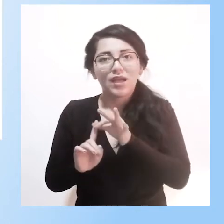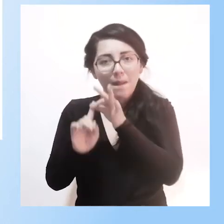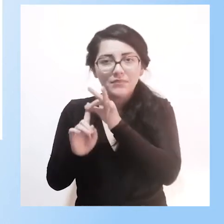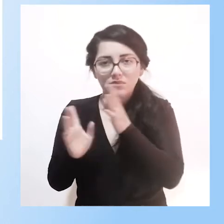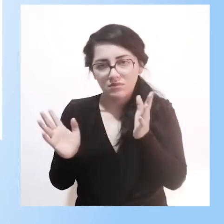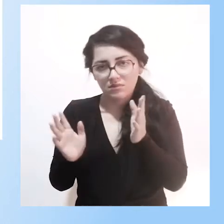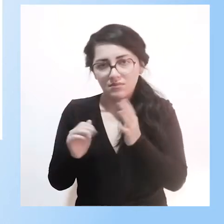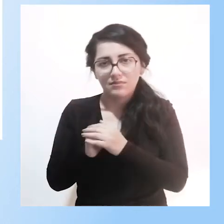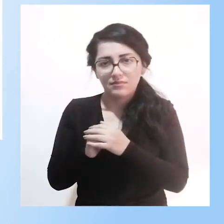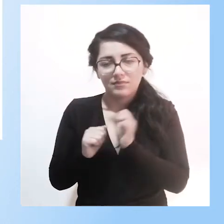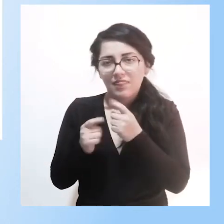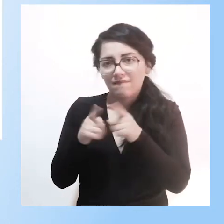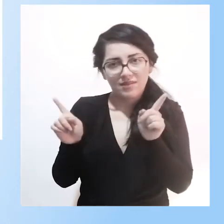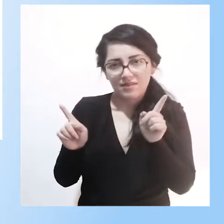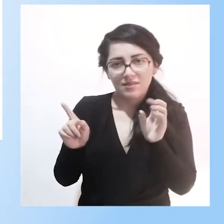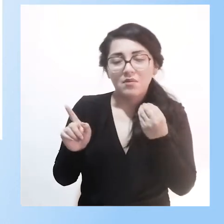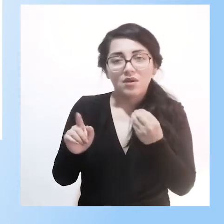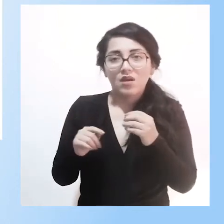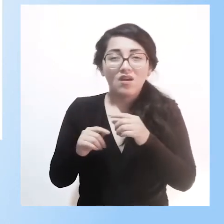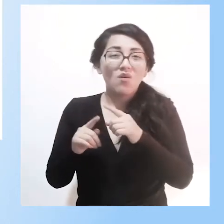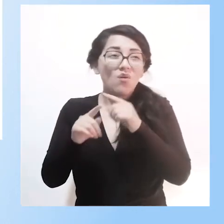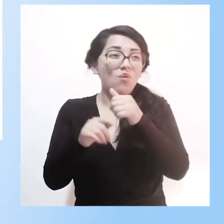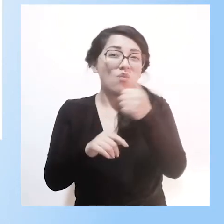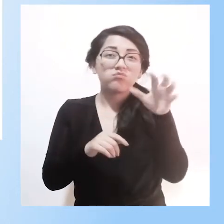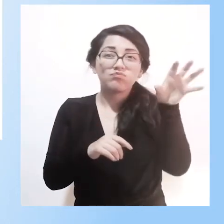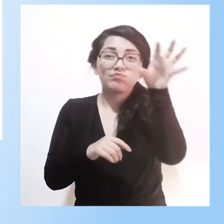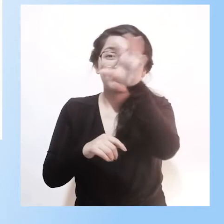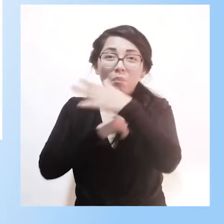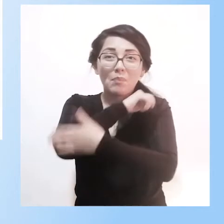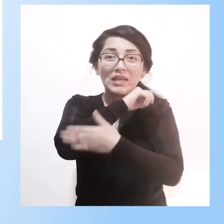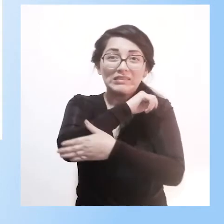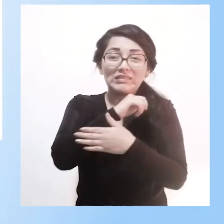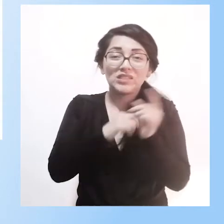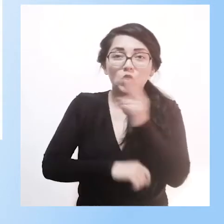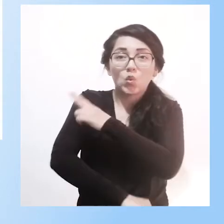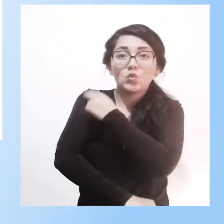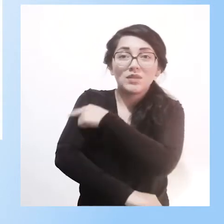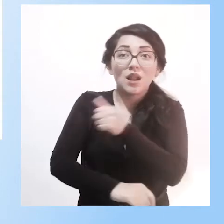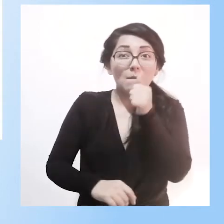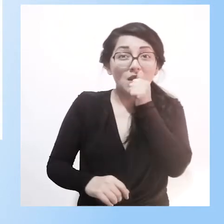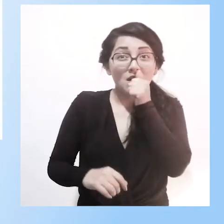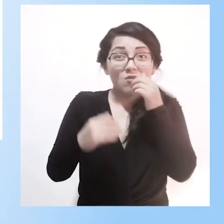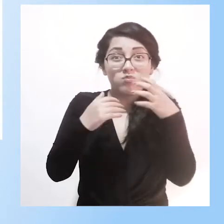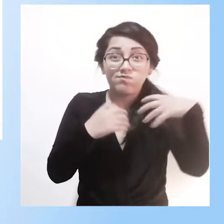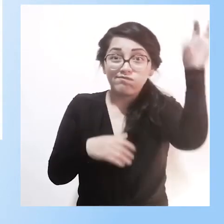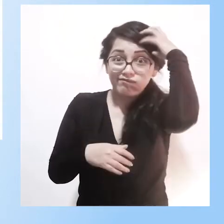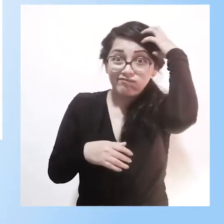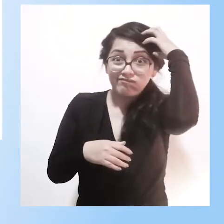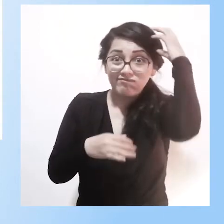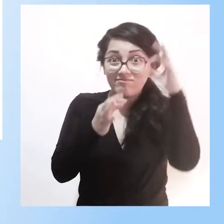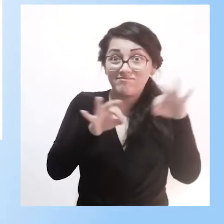me consta que en otros países la parte privada juega un rol muy importante.